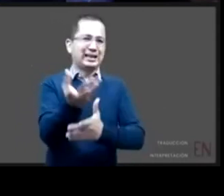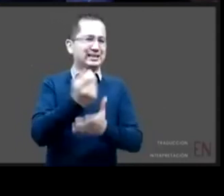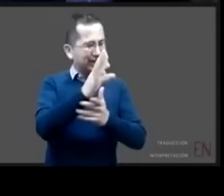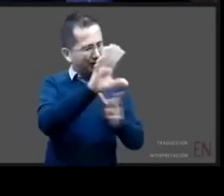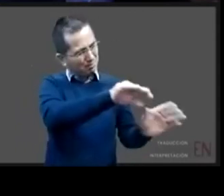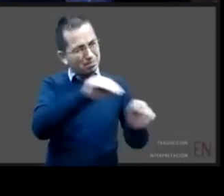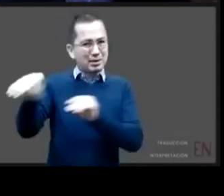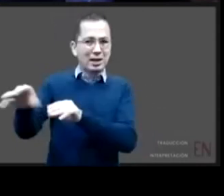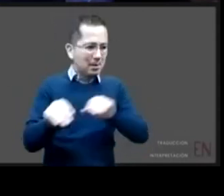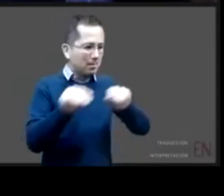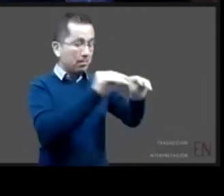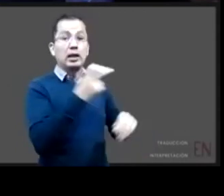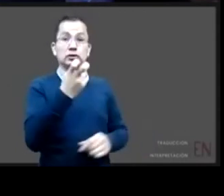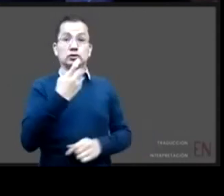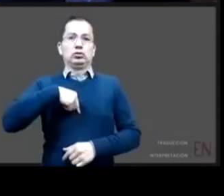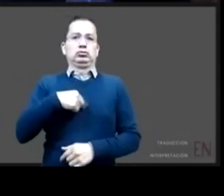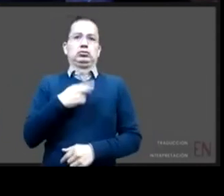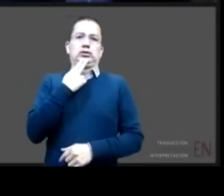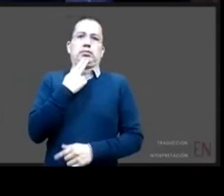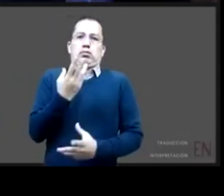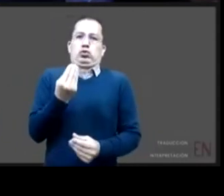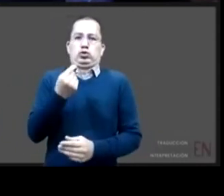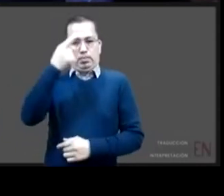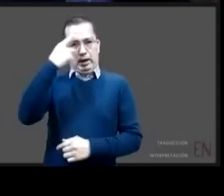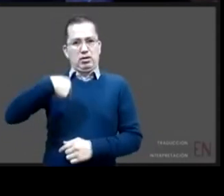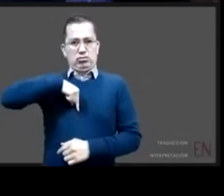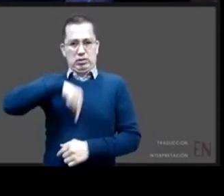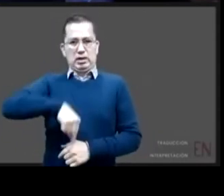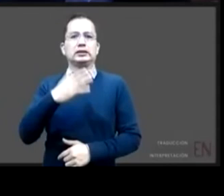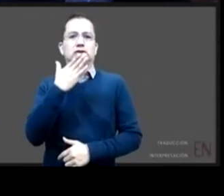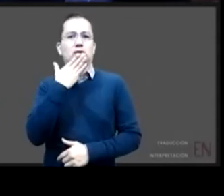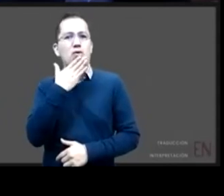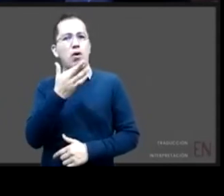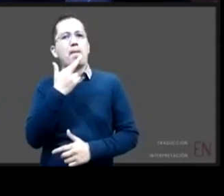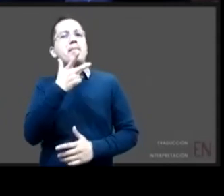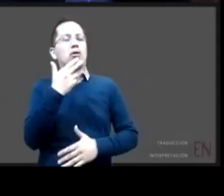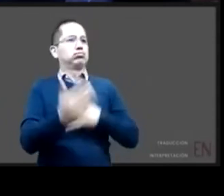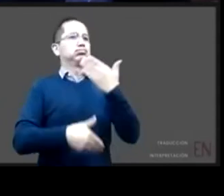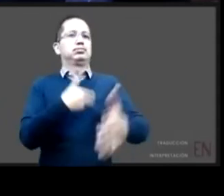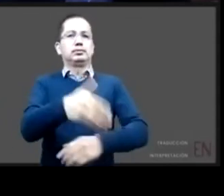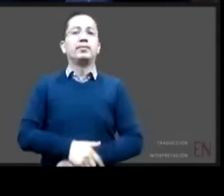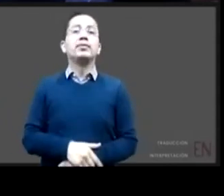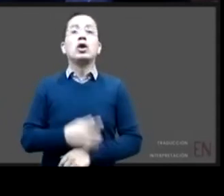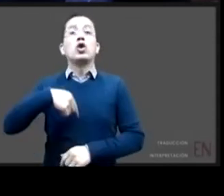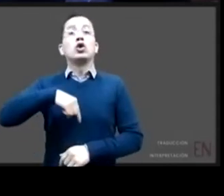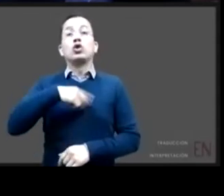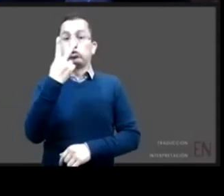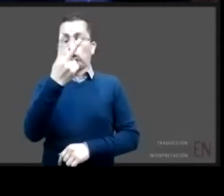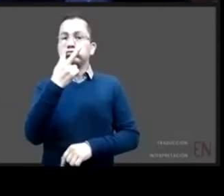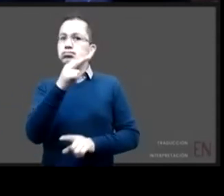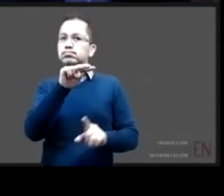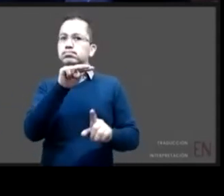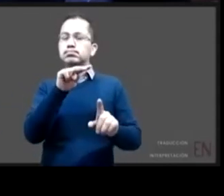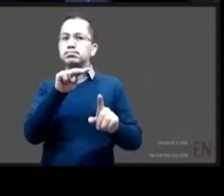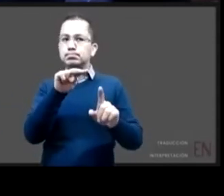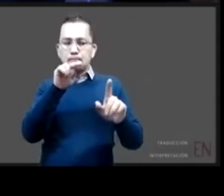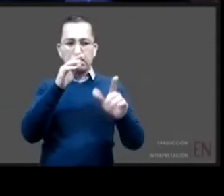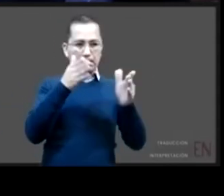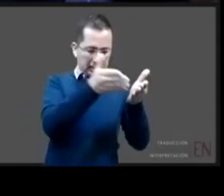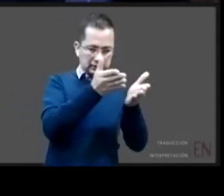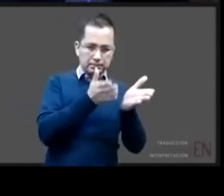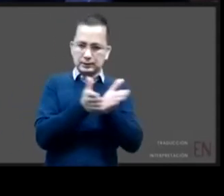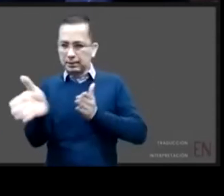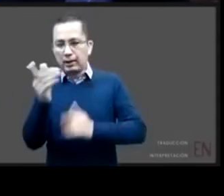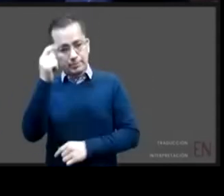tanto en los CAS privados como en los públicos y ahí trabajamos en dos dimensiones la parte del seguimiento de la atención y la parte del